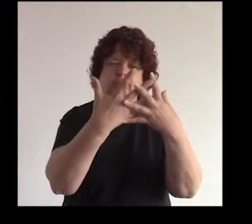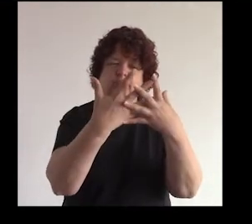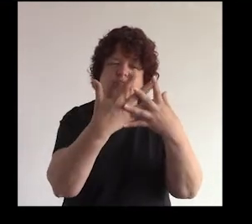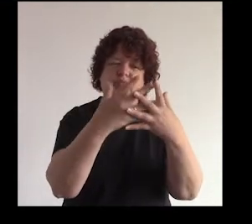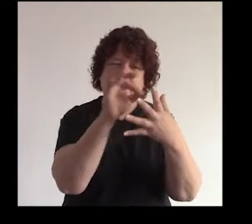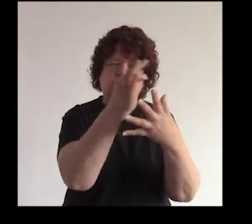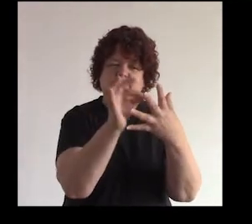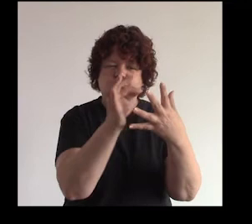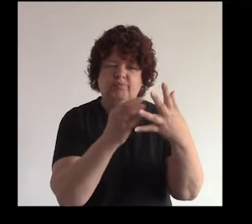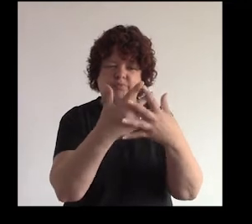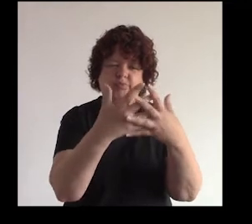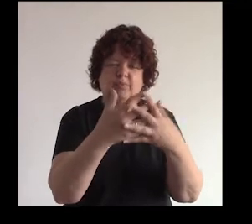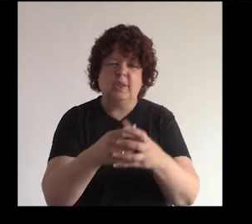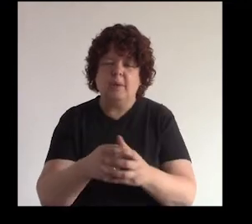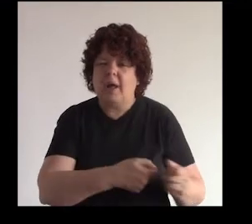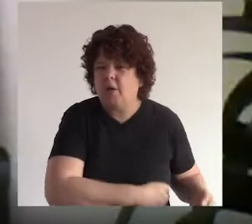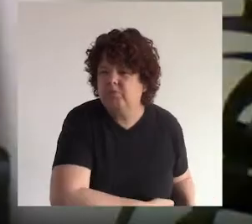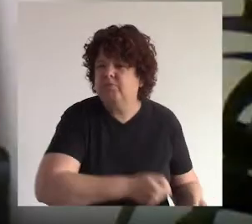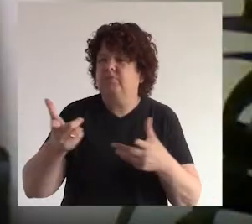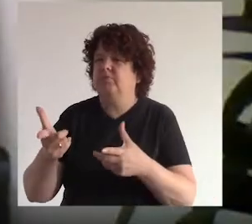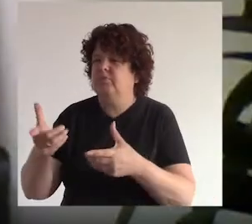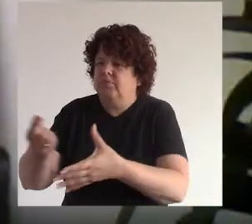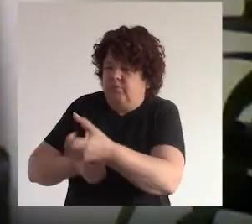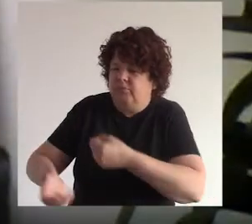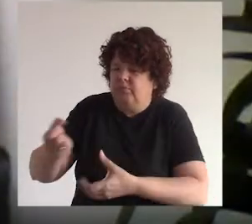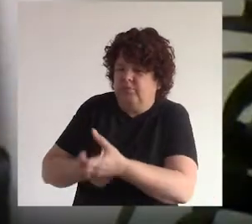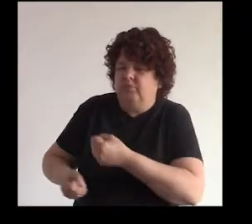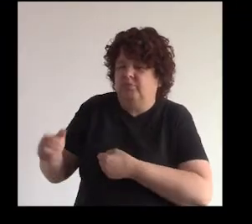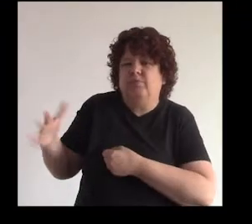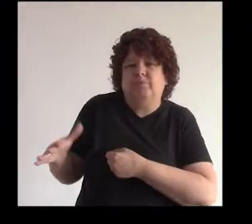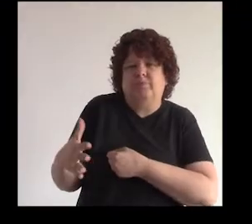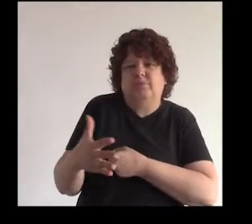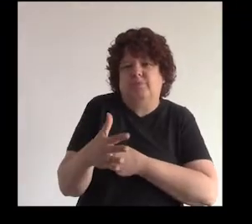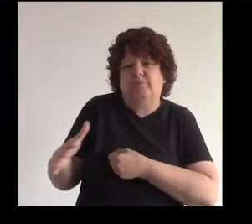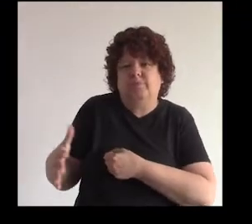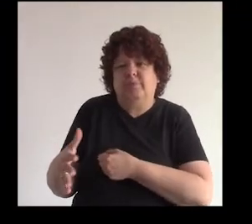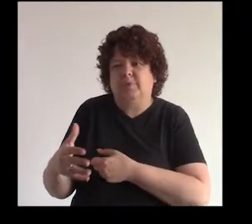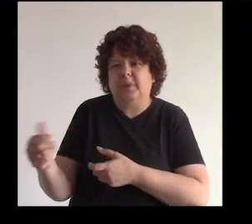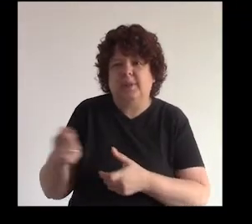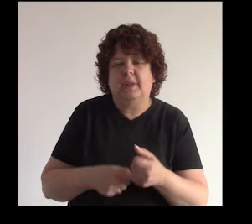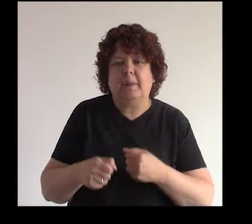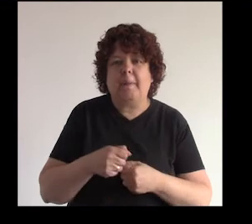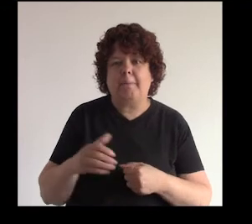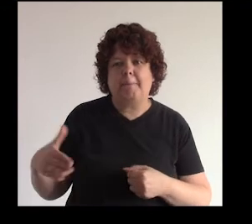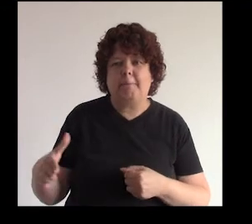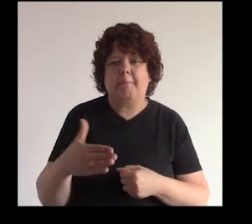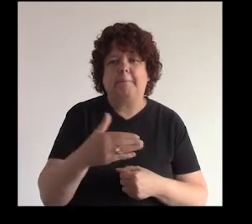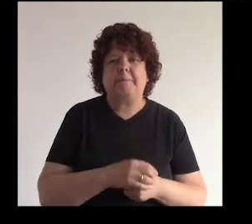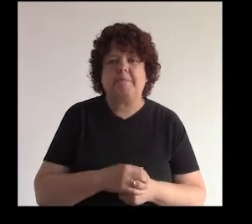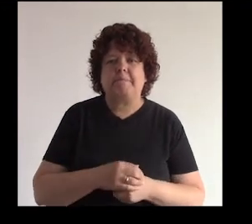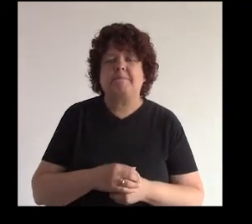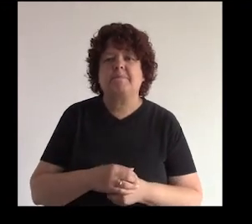hilos que sirven básicamente para cazar o para pescar como las redes de pesca, ¿no? que usan los pescadores en el mar